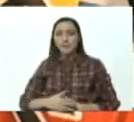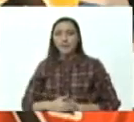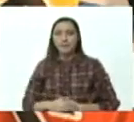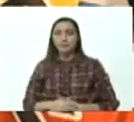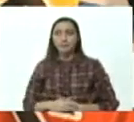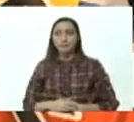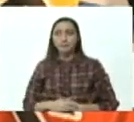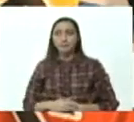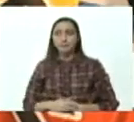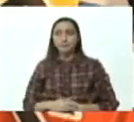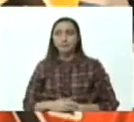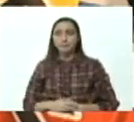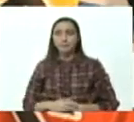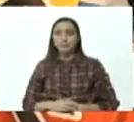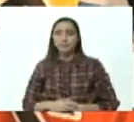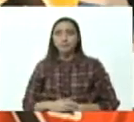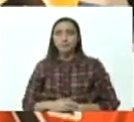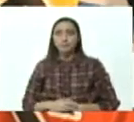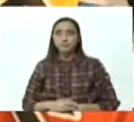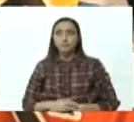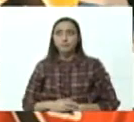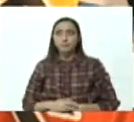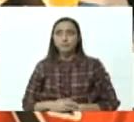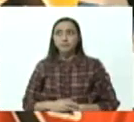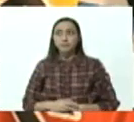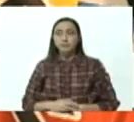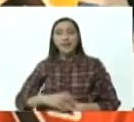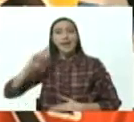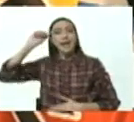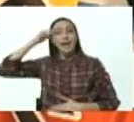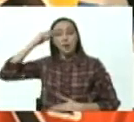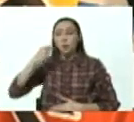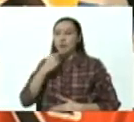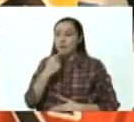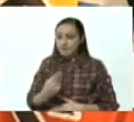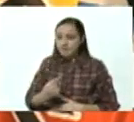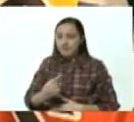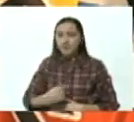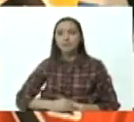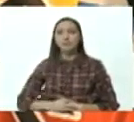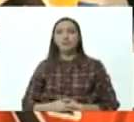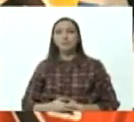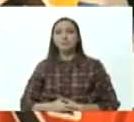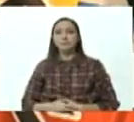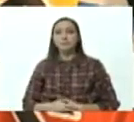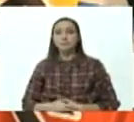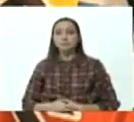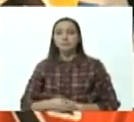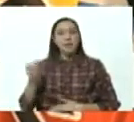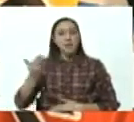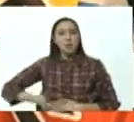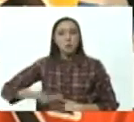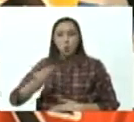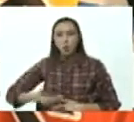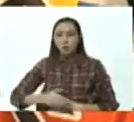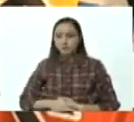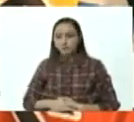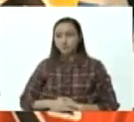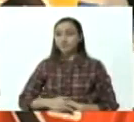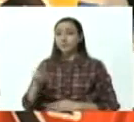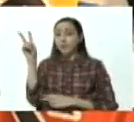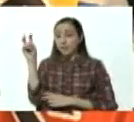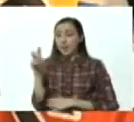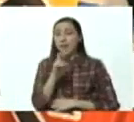y no hay que olvidar siempre decirla y pronunciarla y resaltarla el viernes